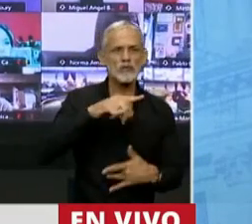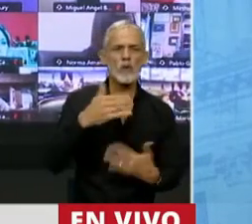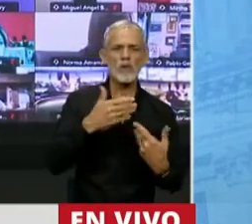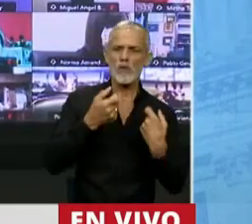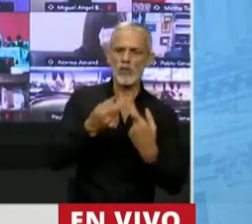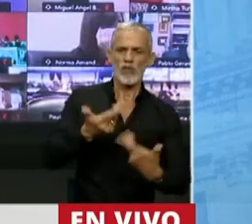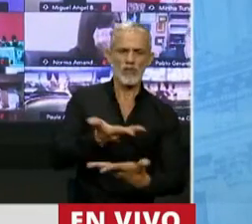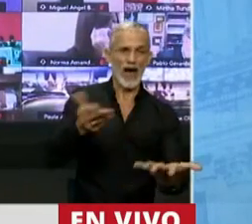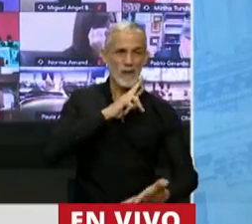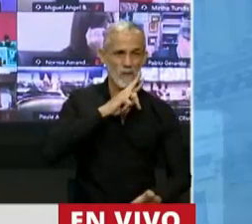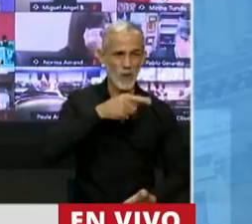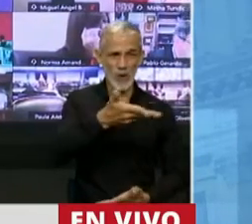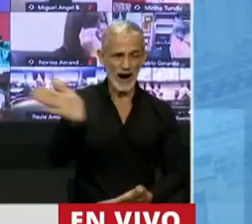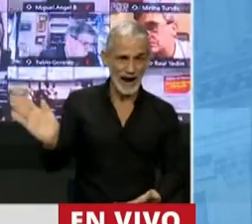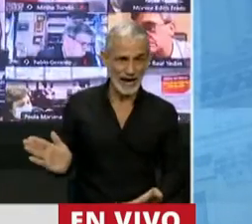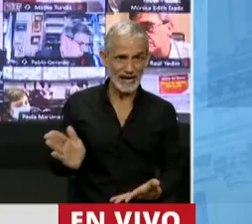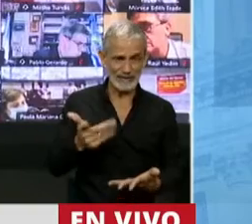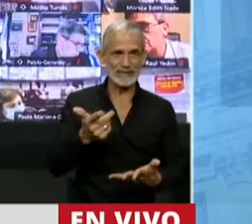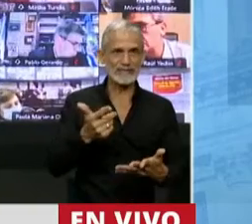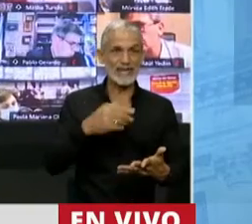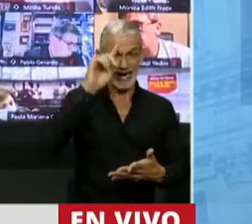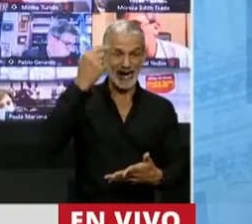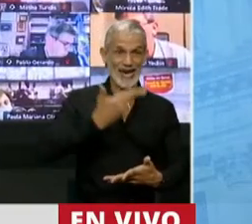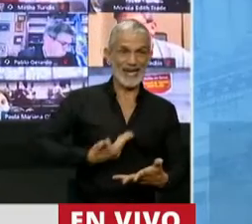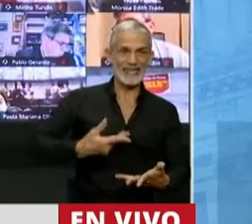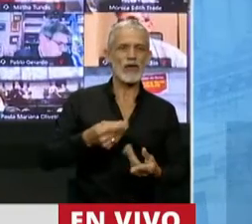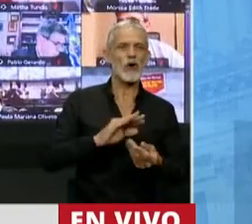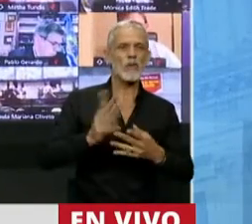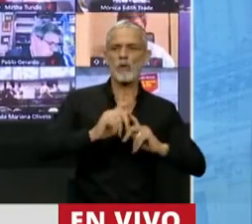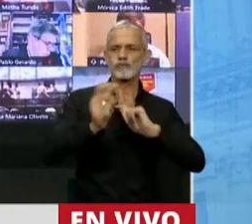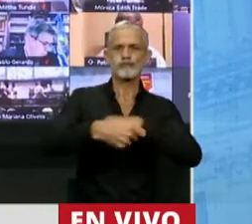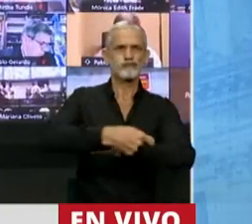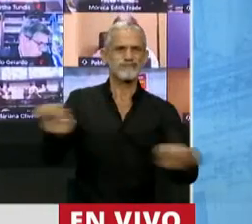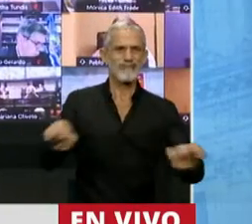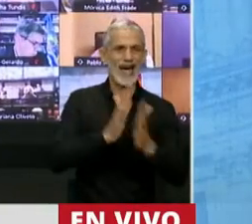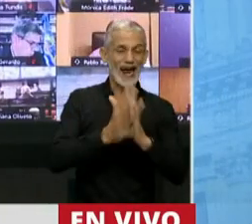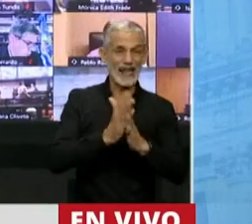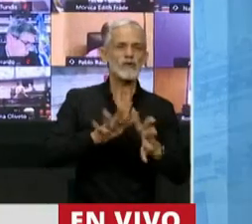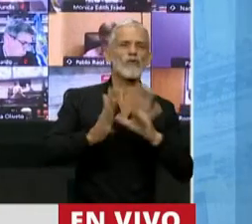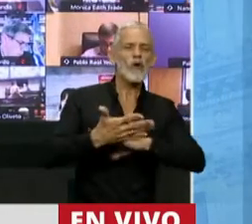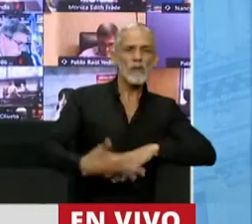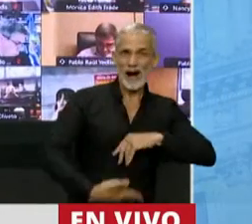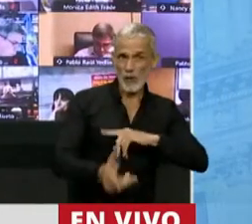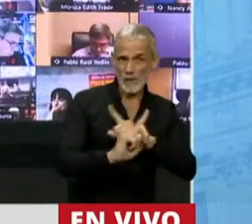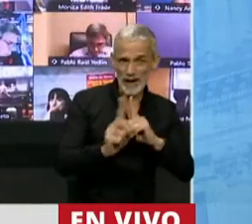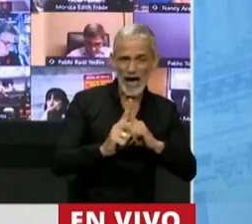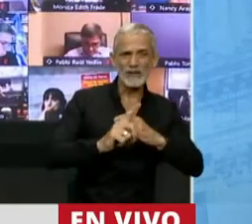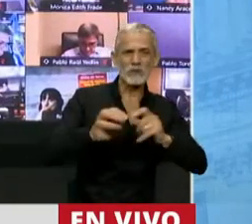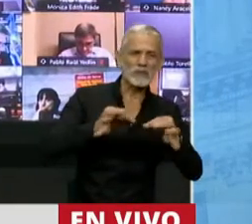ofrecerle a una mujer y sobre todo en manos del Estado, como es la distribución gratuita de métodos de profilaxis,